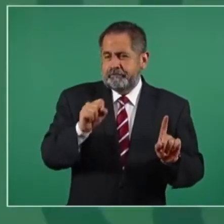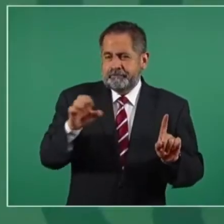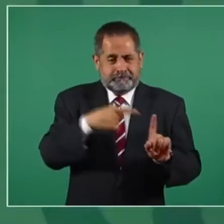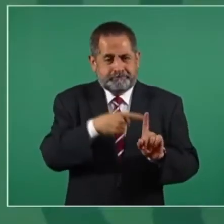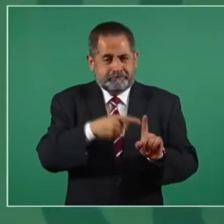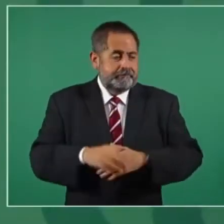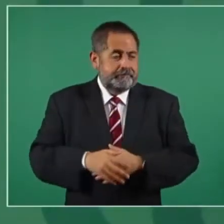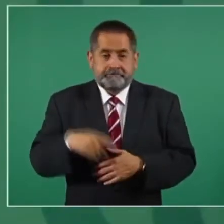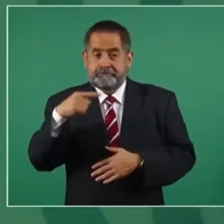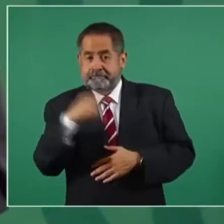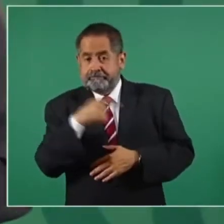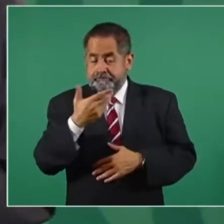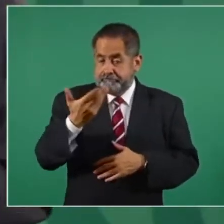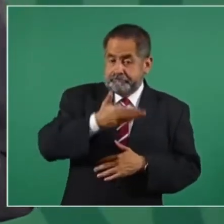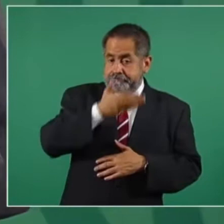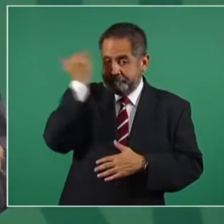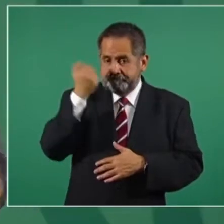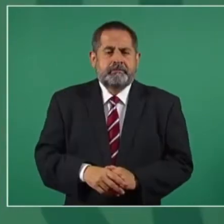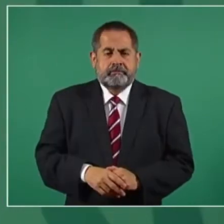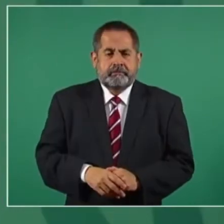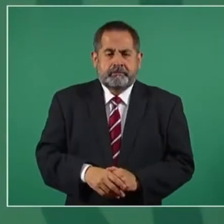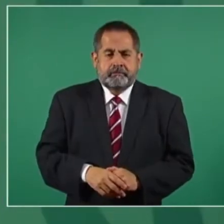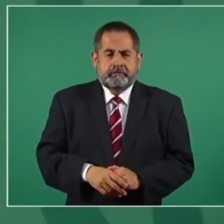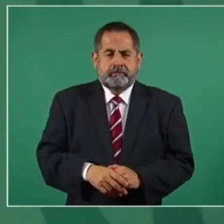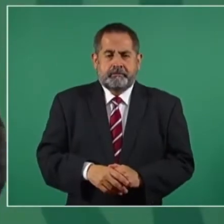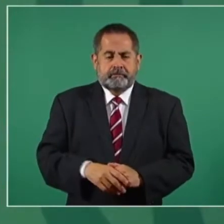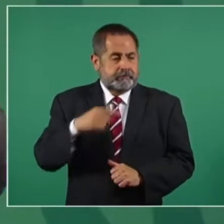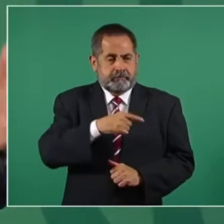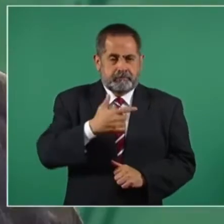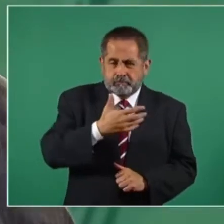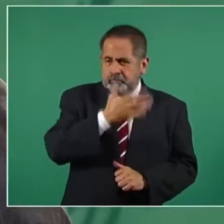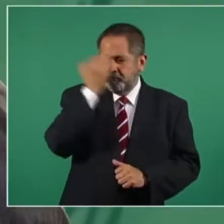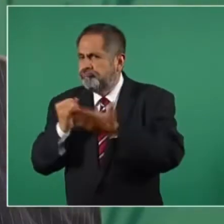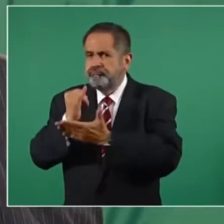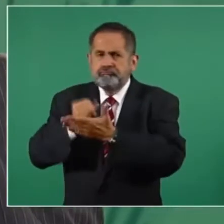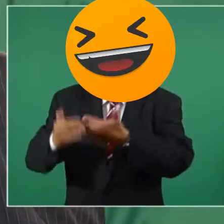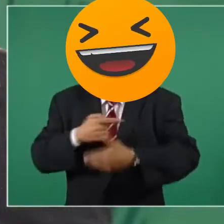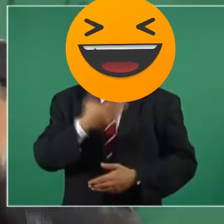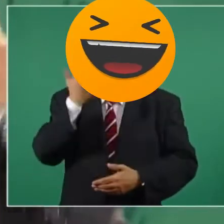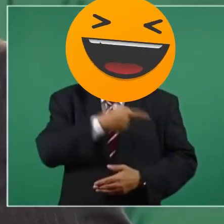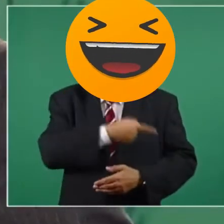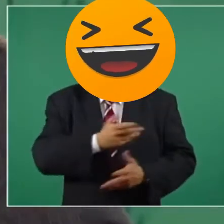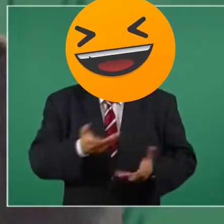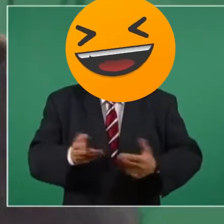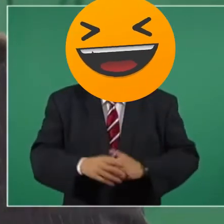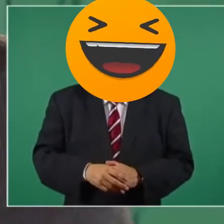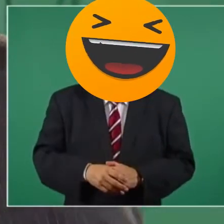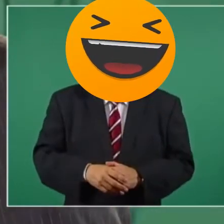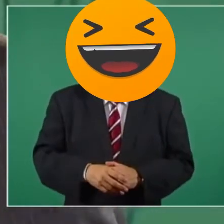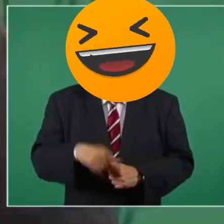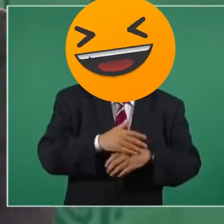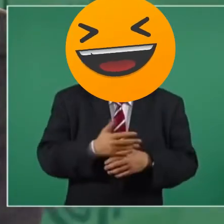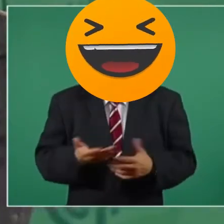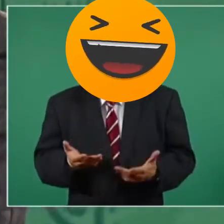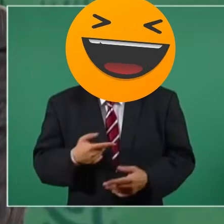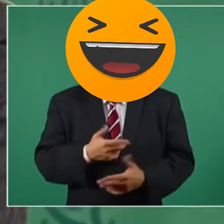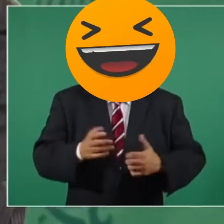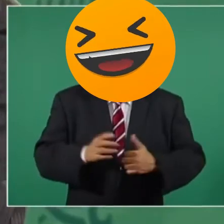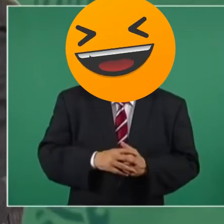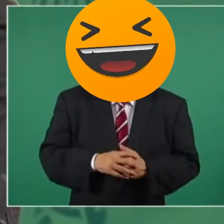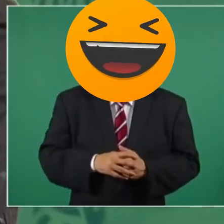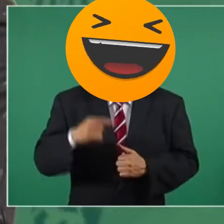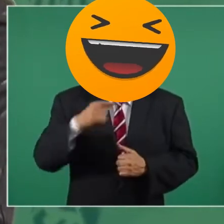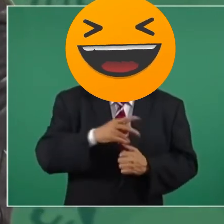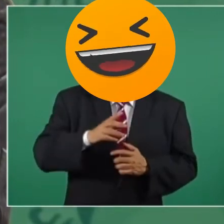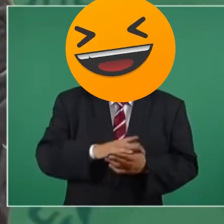no sabe de política, no sabe de ciencia política y además si está ofuscado más